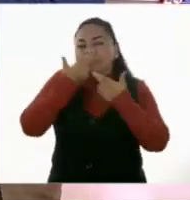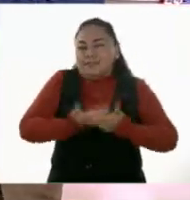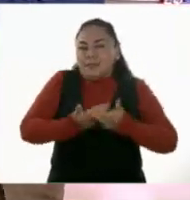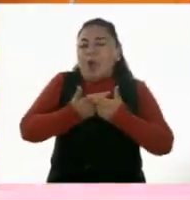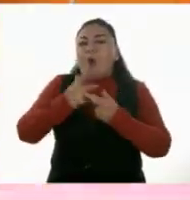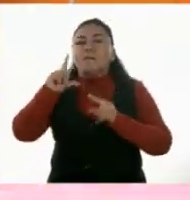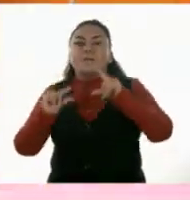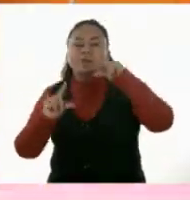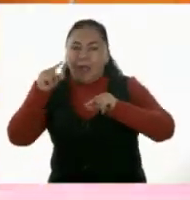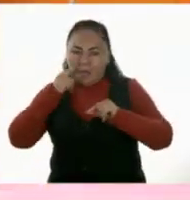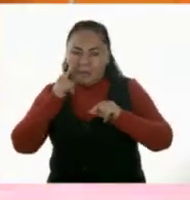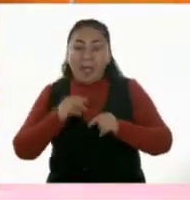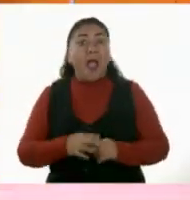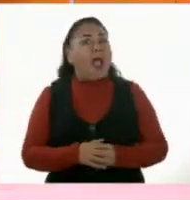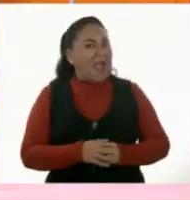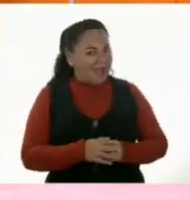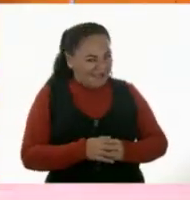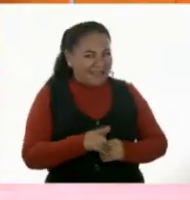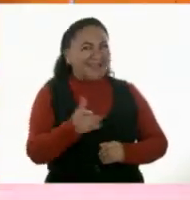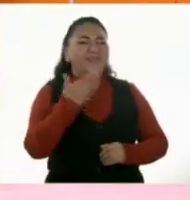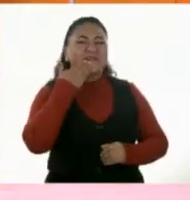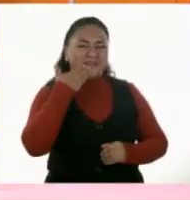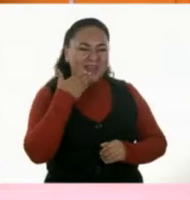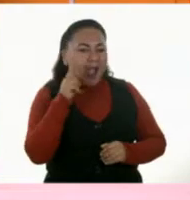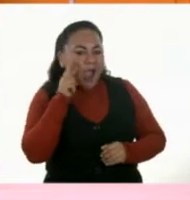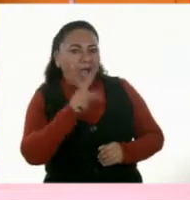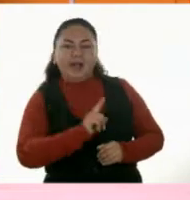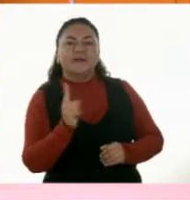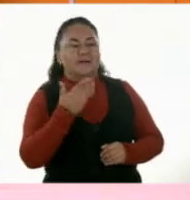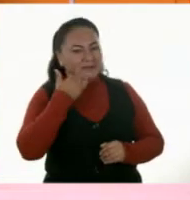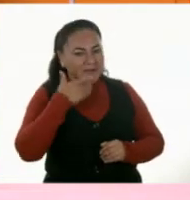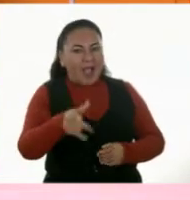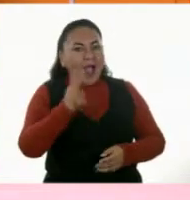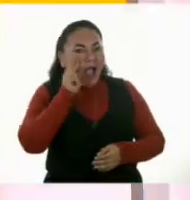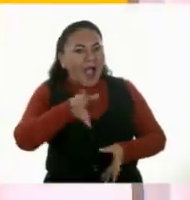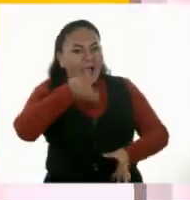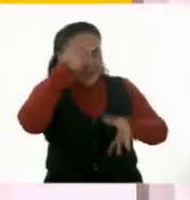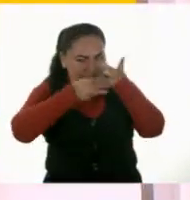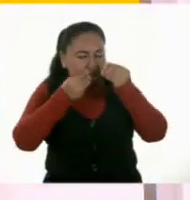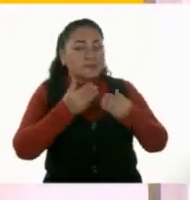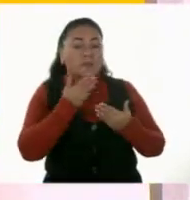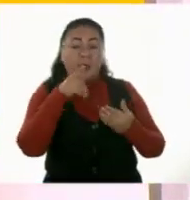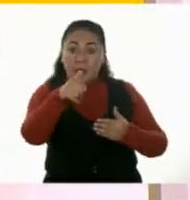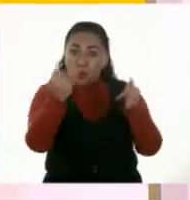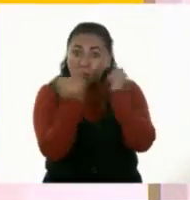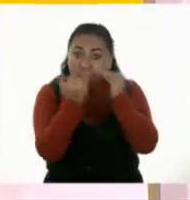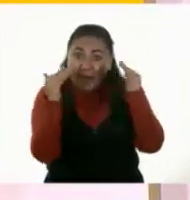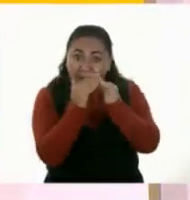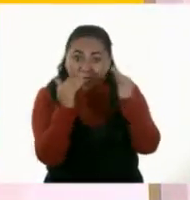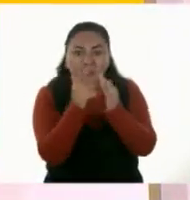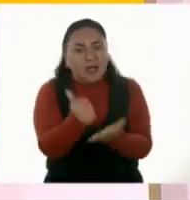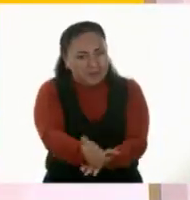otro. Muy bien, aprendiste bien de los ejercicios anteriores. Y eso está muy bien. En casita también, ayúdenos a contar.